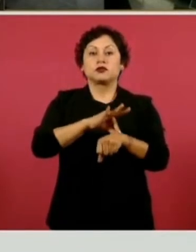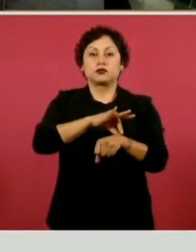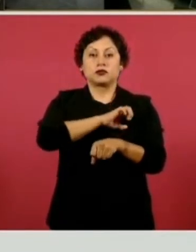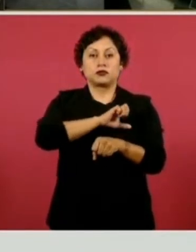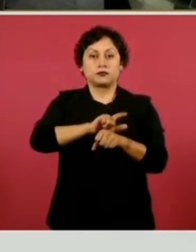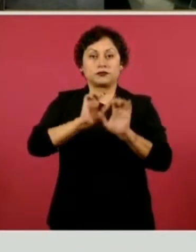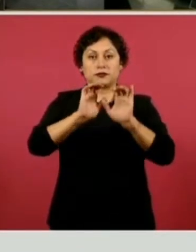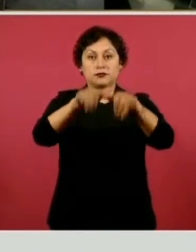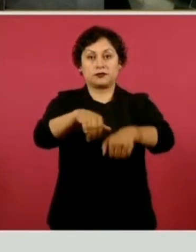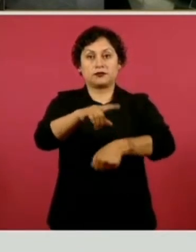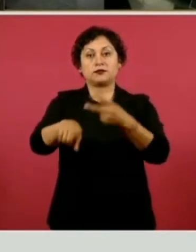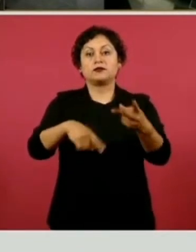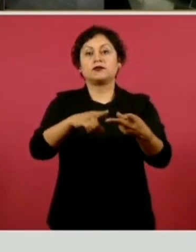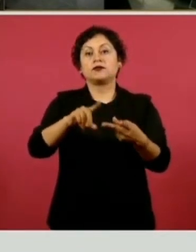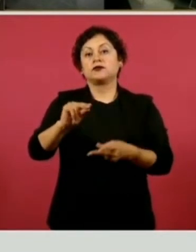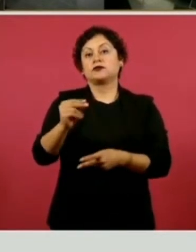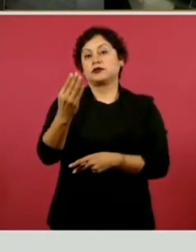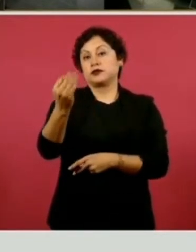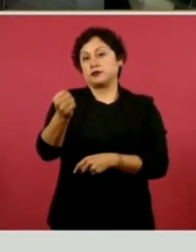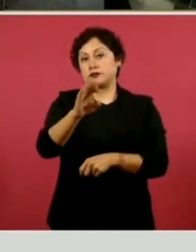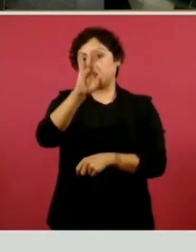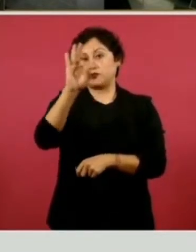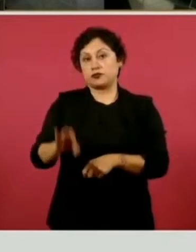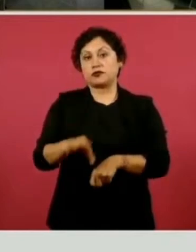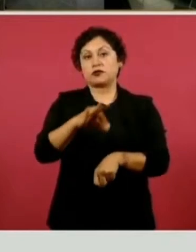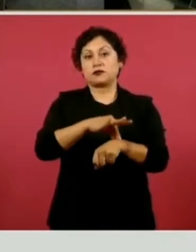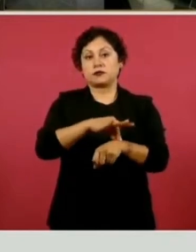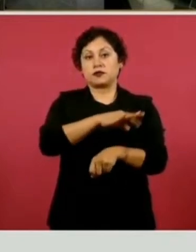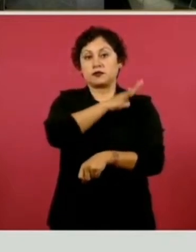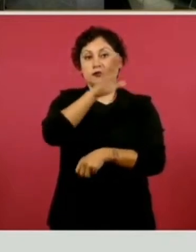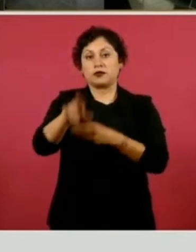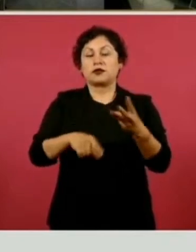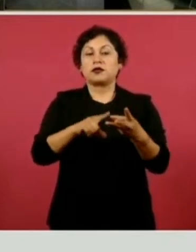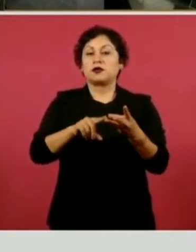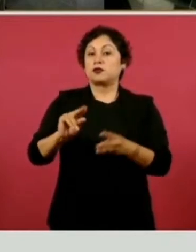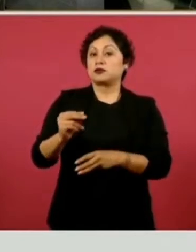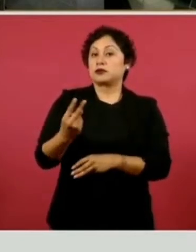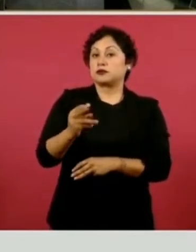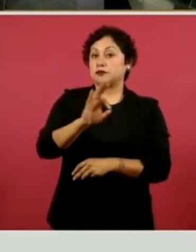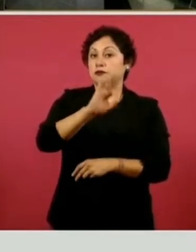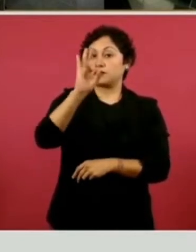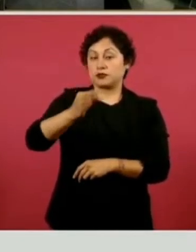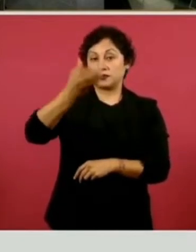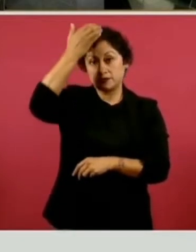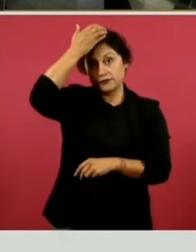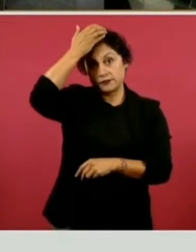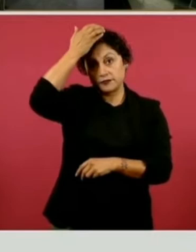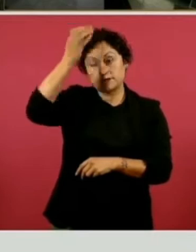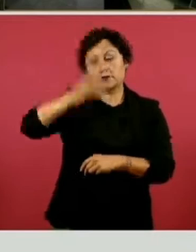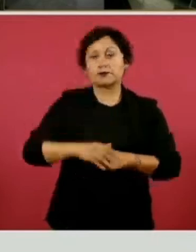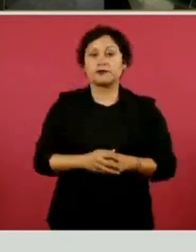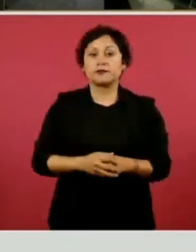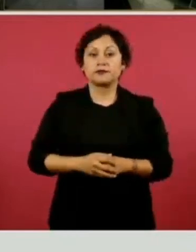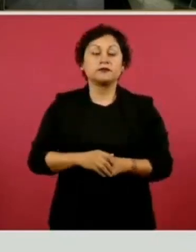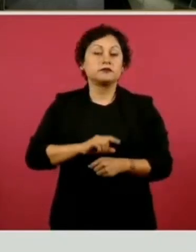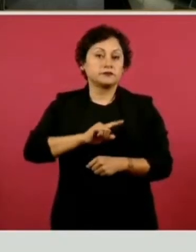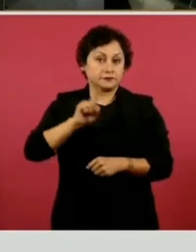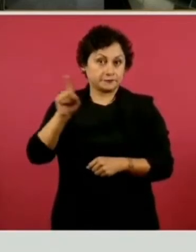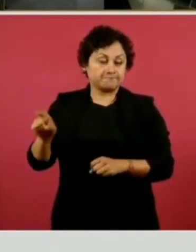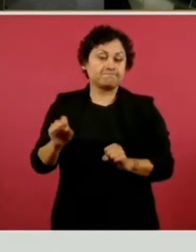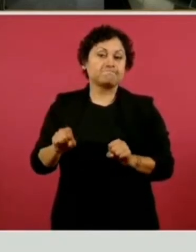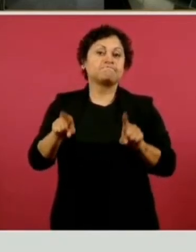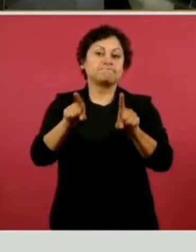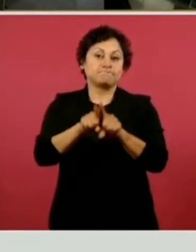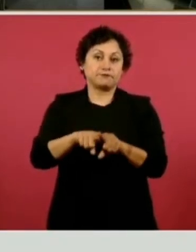89 por ciento de médicos generales y 82 por ciento del personal de enfermería. También allá se están construyendo dos